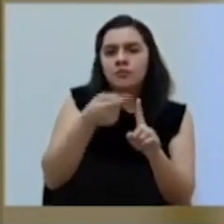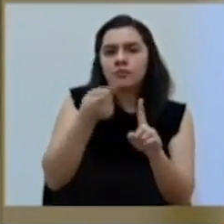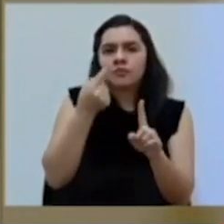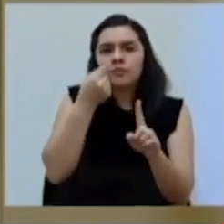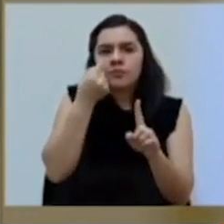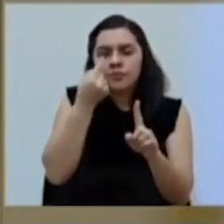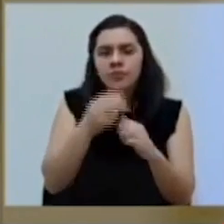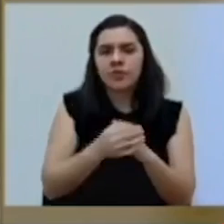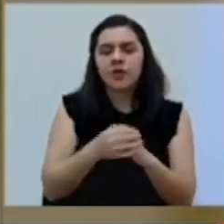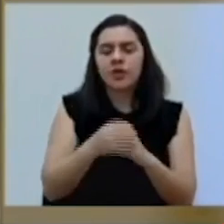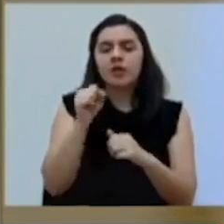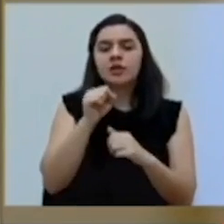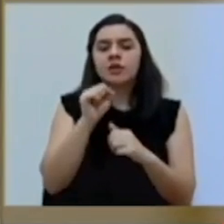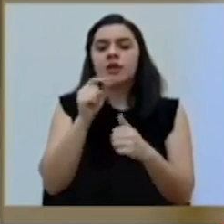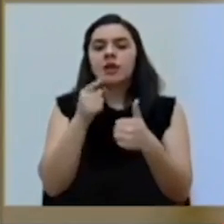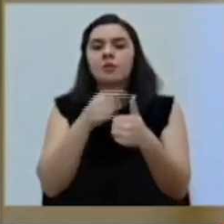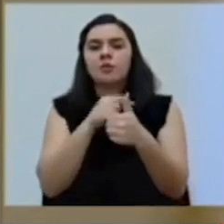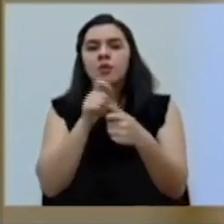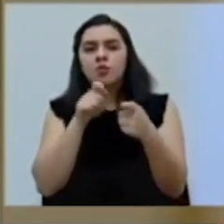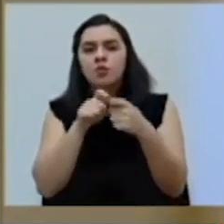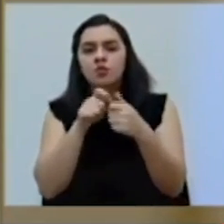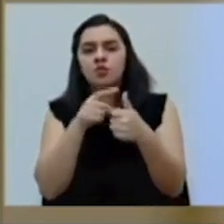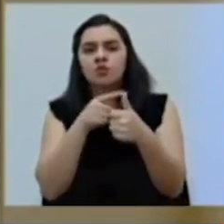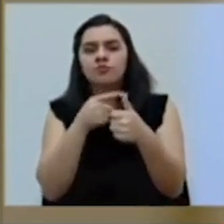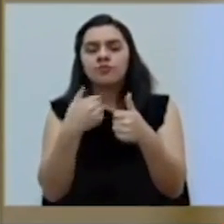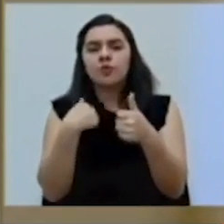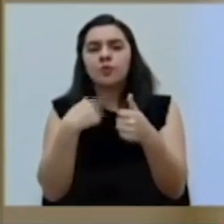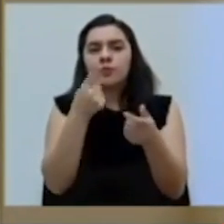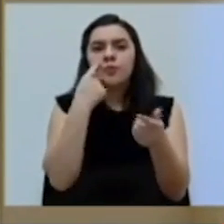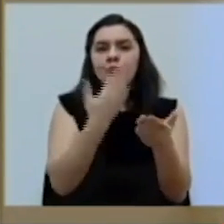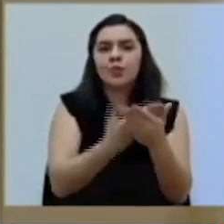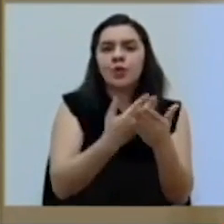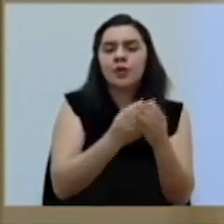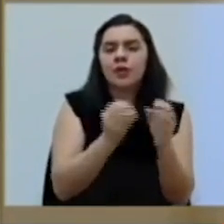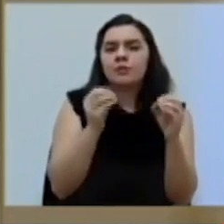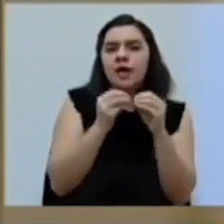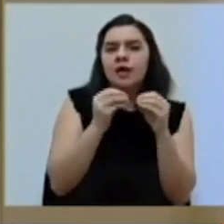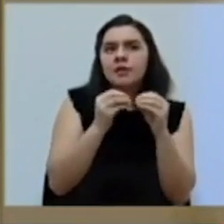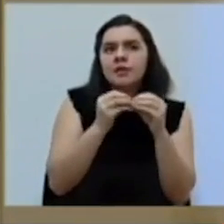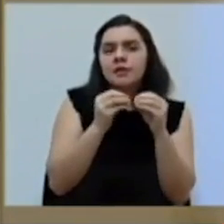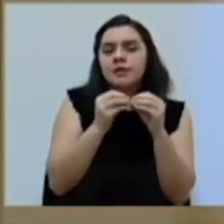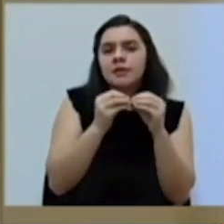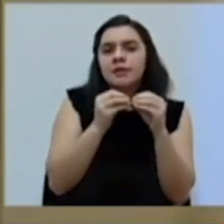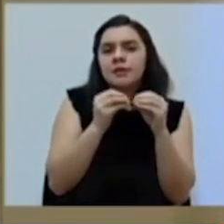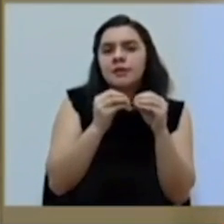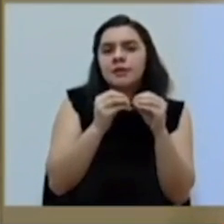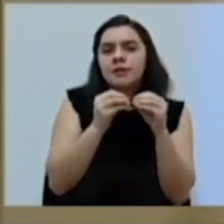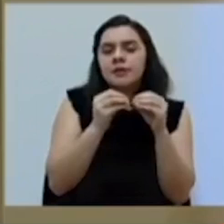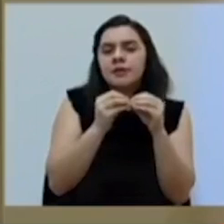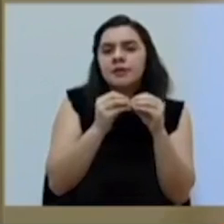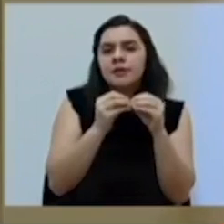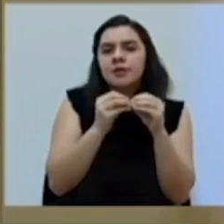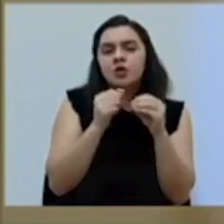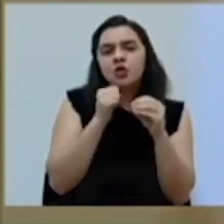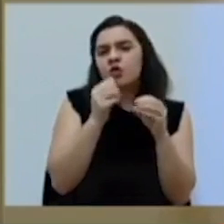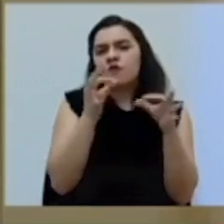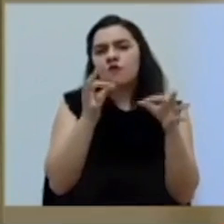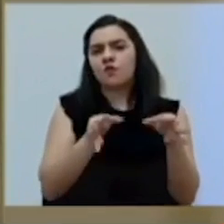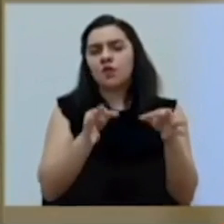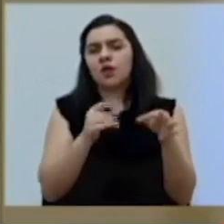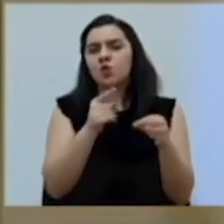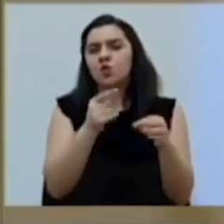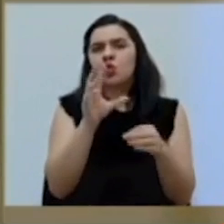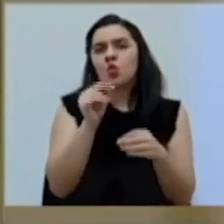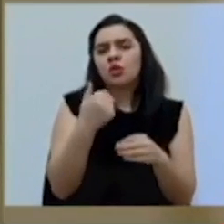Sí, con respecto al primer punto, son más que todo hallazgos más casuales. No son formas de